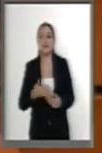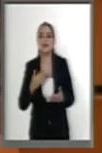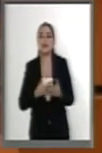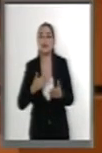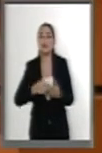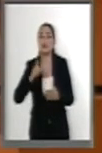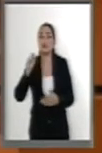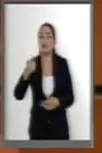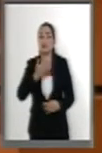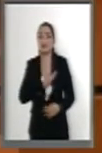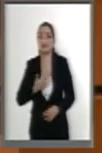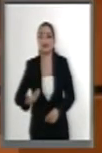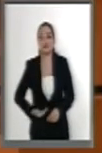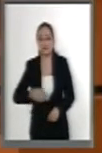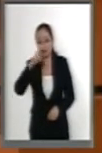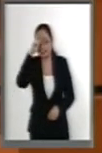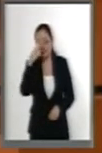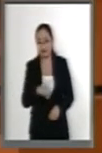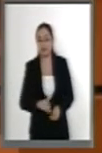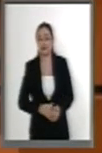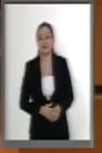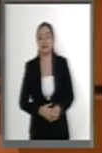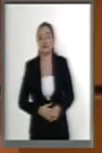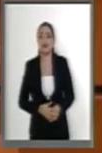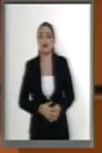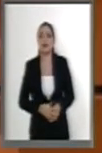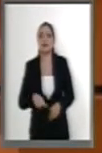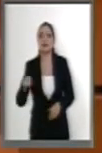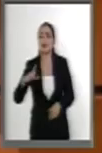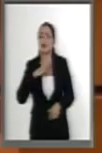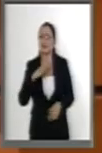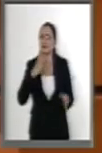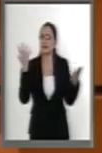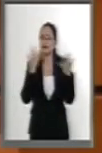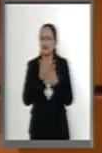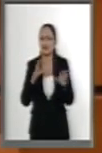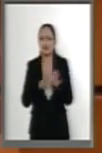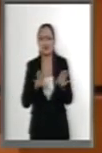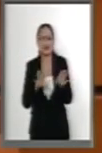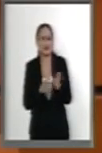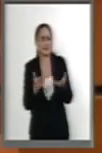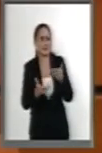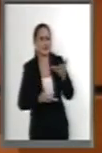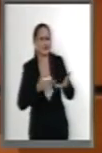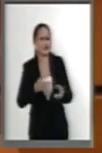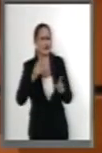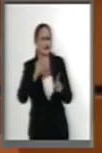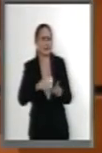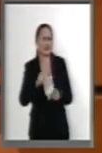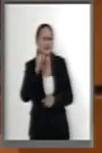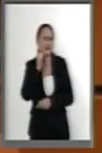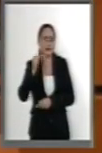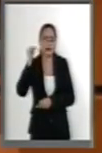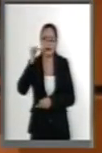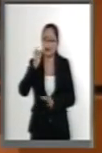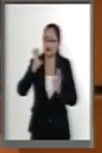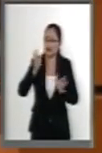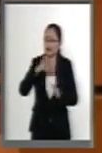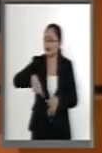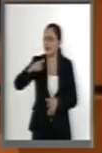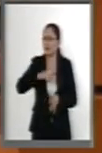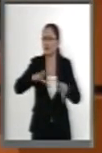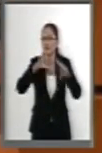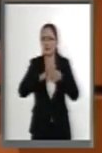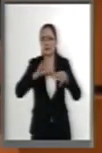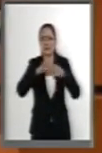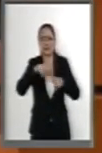Presidente de la República, en lugar de reaccionar, como ayer se comentó, todos lo mencionamos,